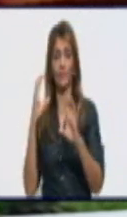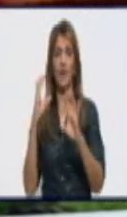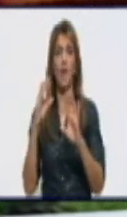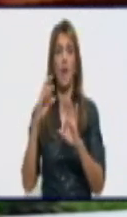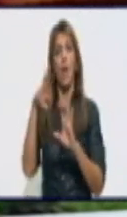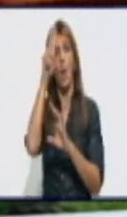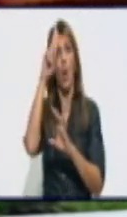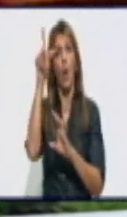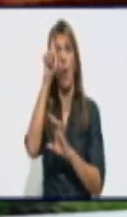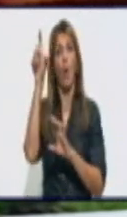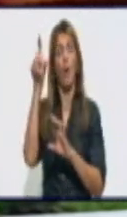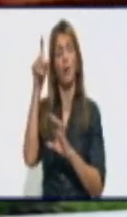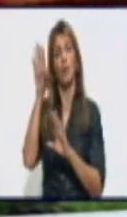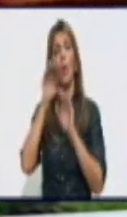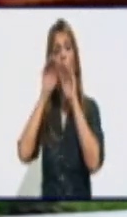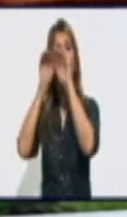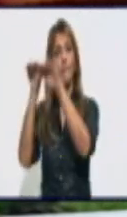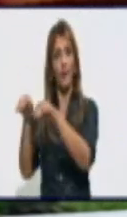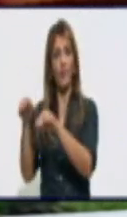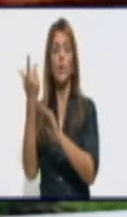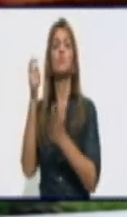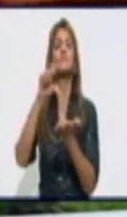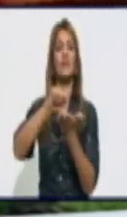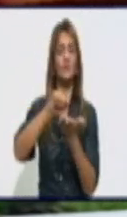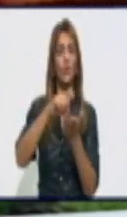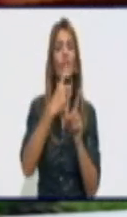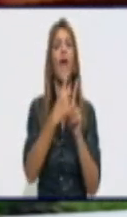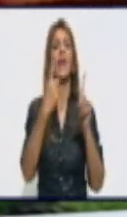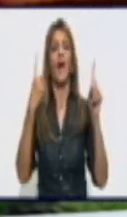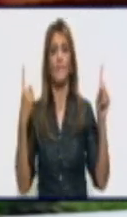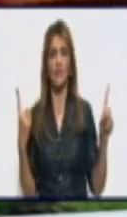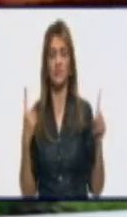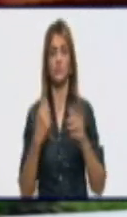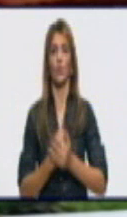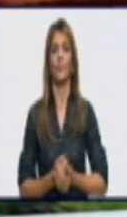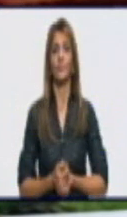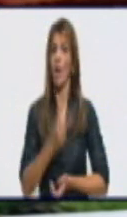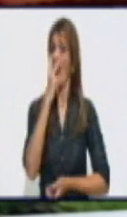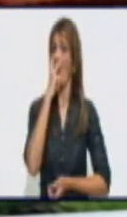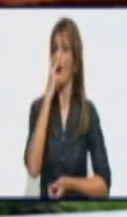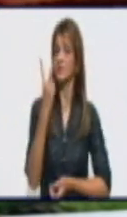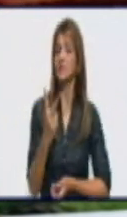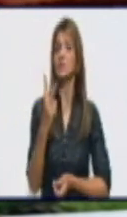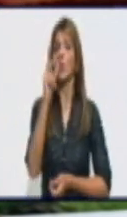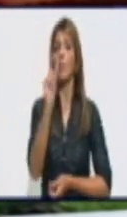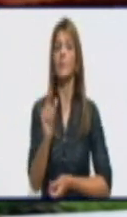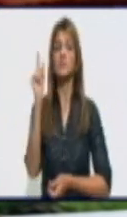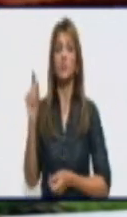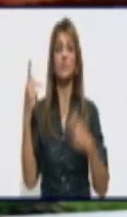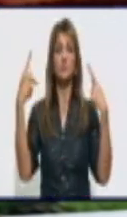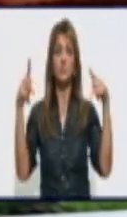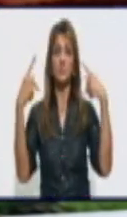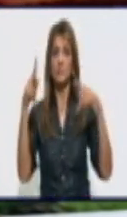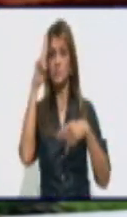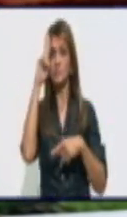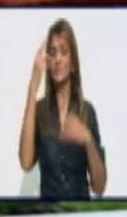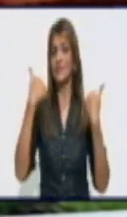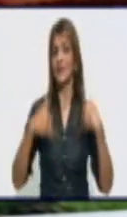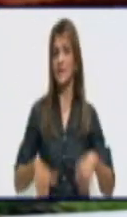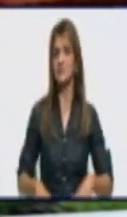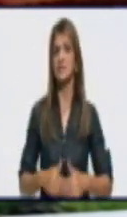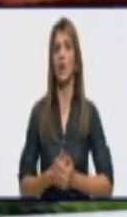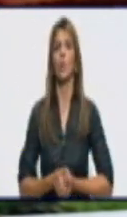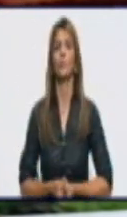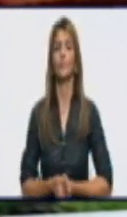aislamiento, lo atiende con profesionales de la salud durante varios días. Cuando llega su